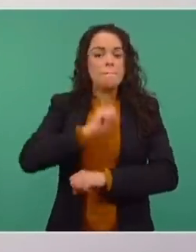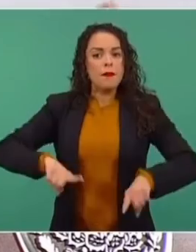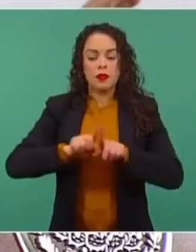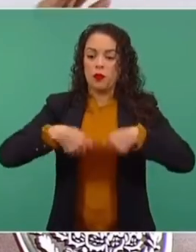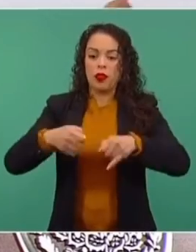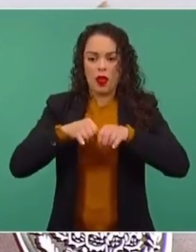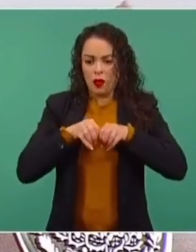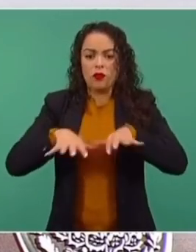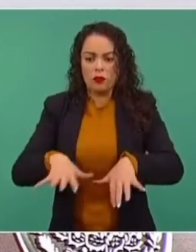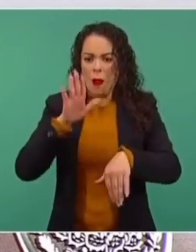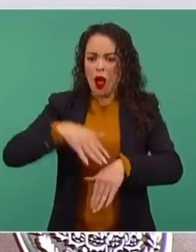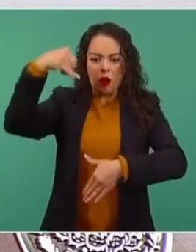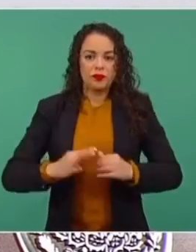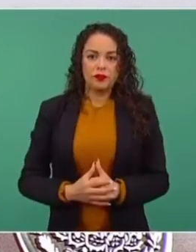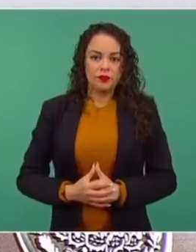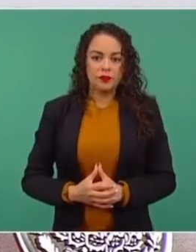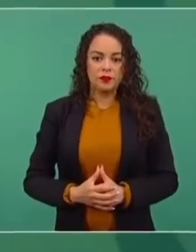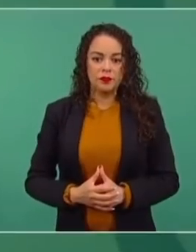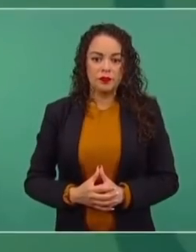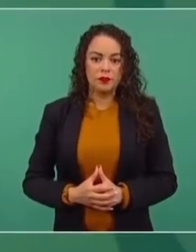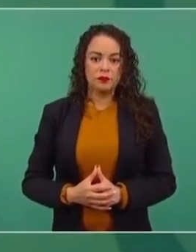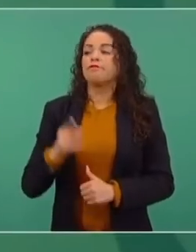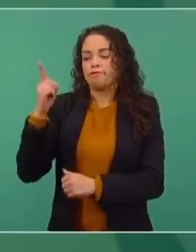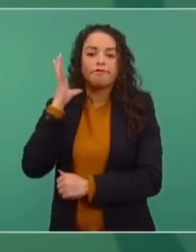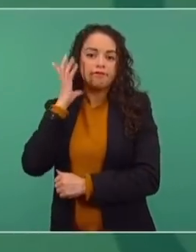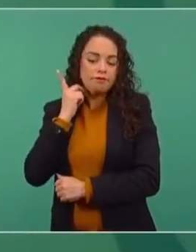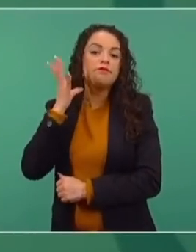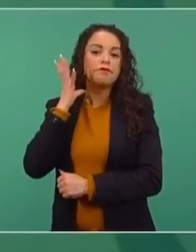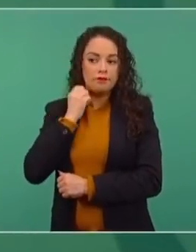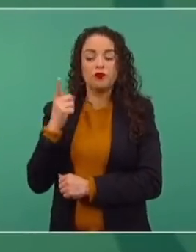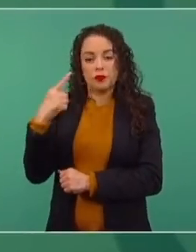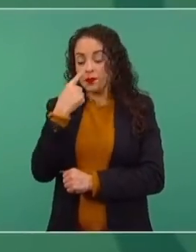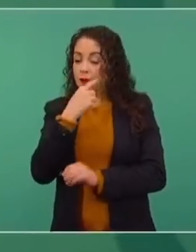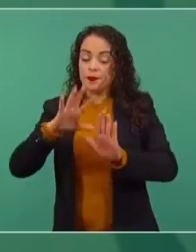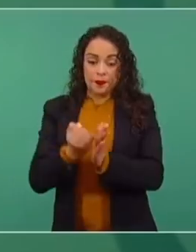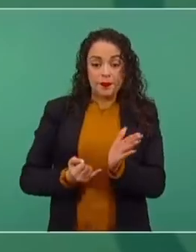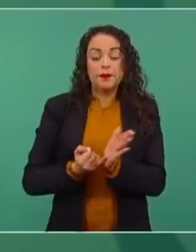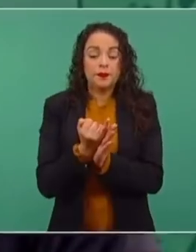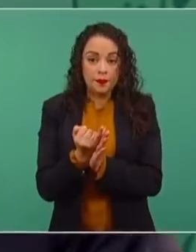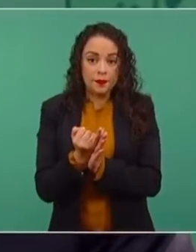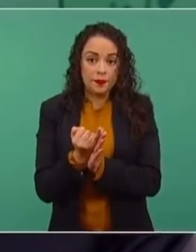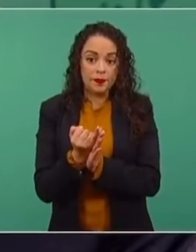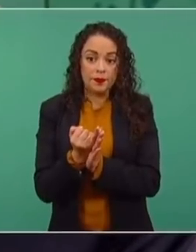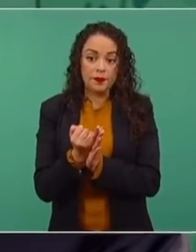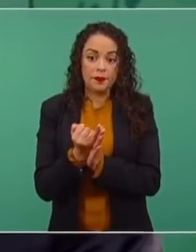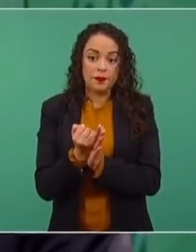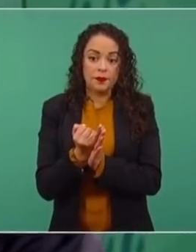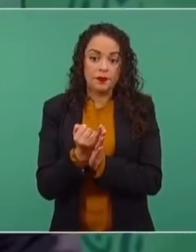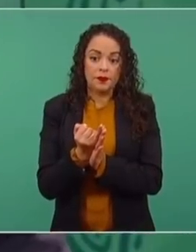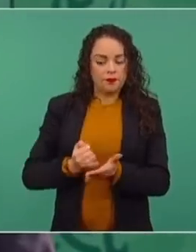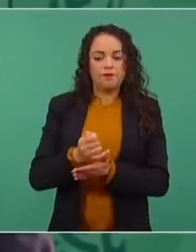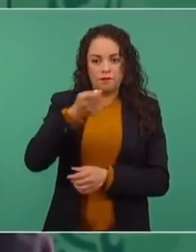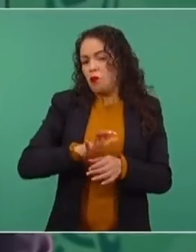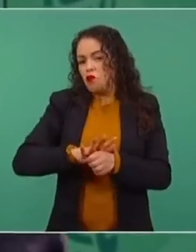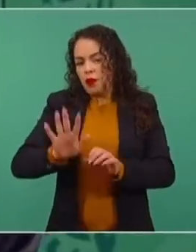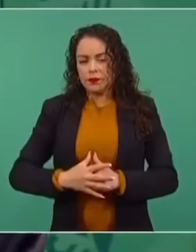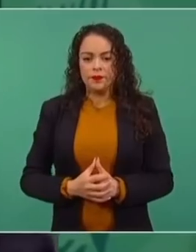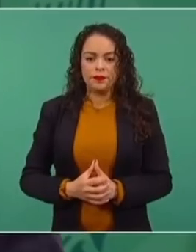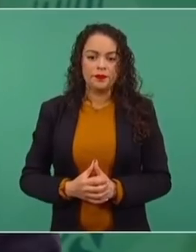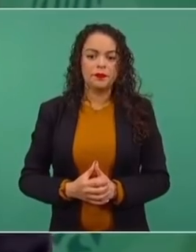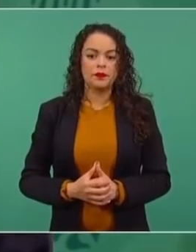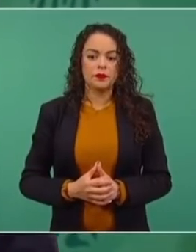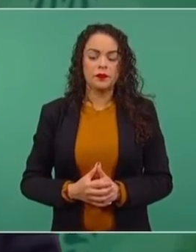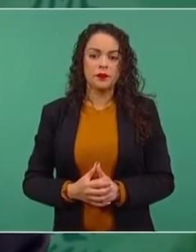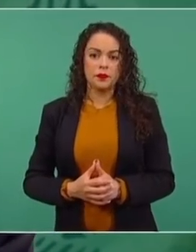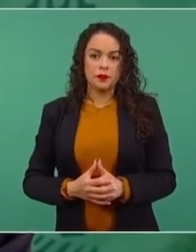a informar ampliamente. Y los legisladores van a decidir lo que ellos consideren más conveniente. Y es,